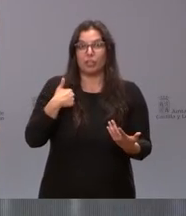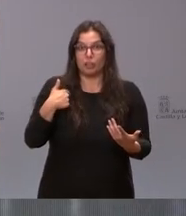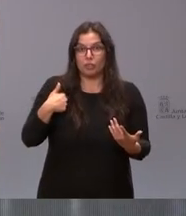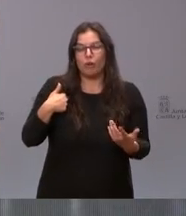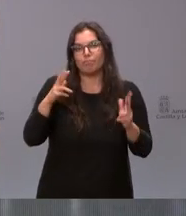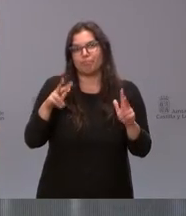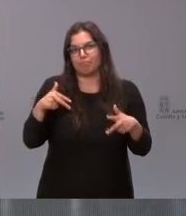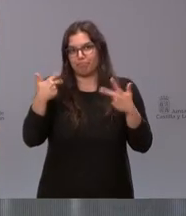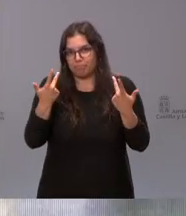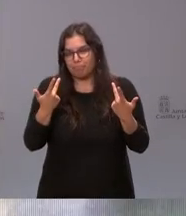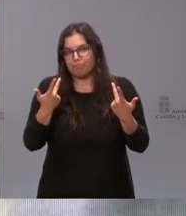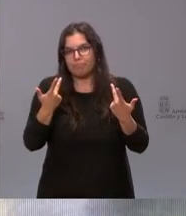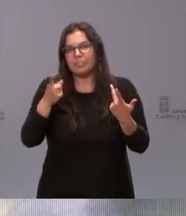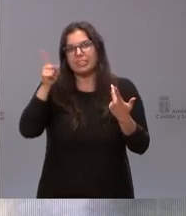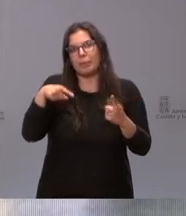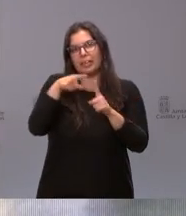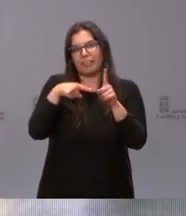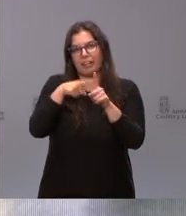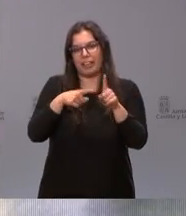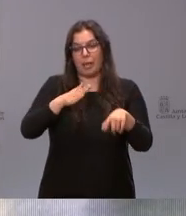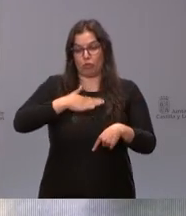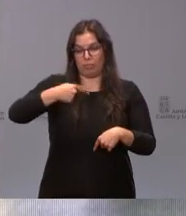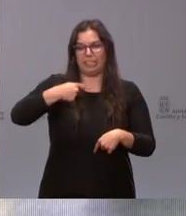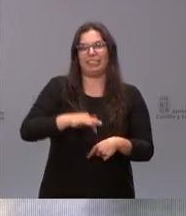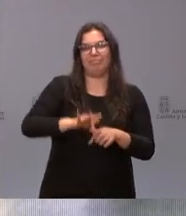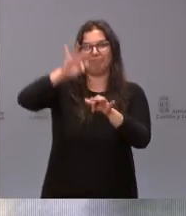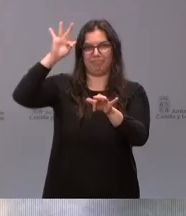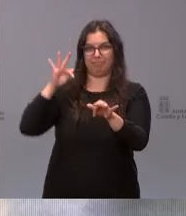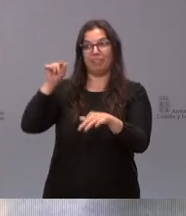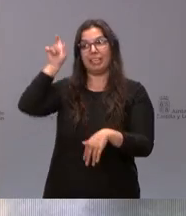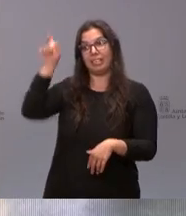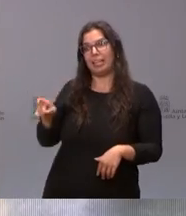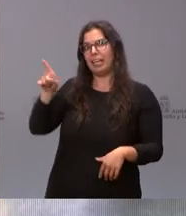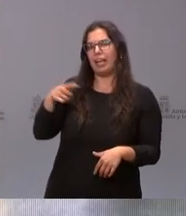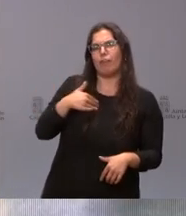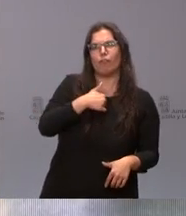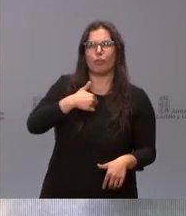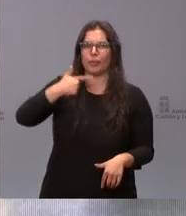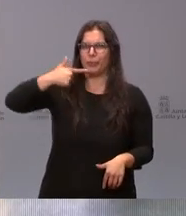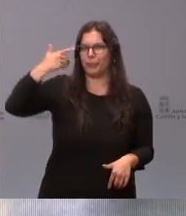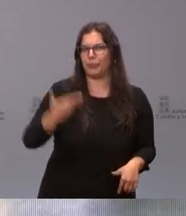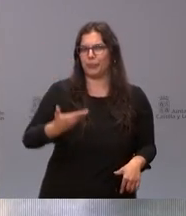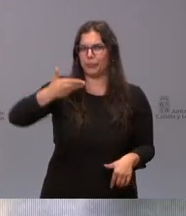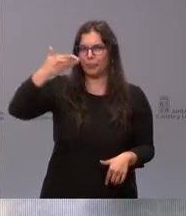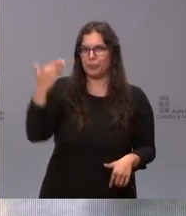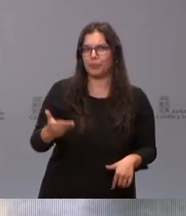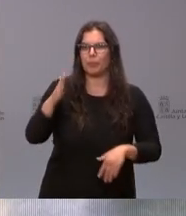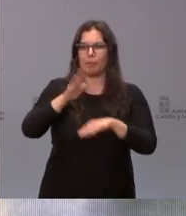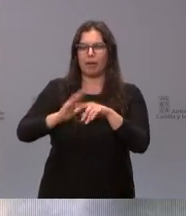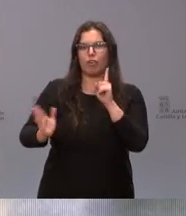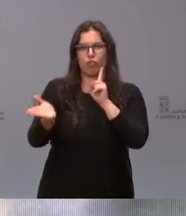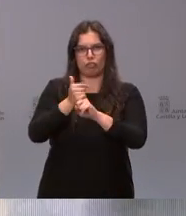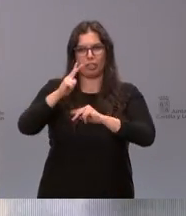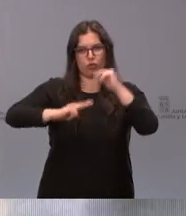humildemente haga una referencia a mi antecesor que tuvo un papel primordial en que esto se